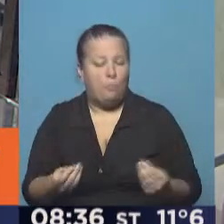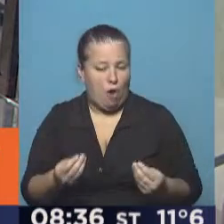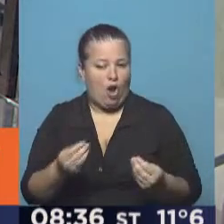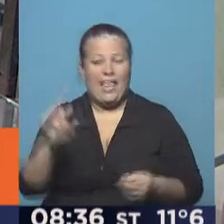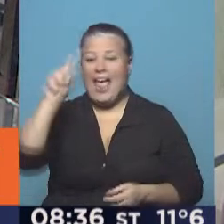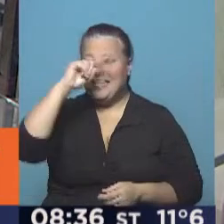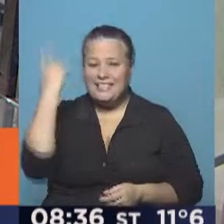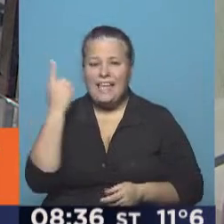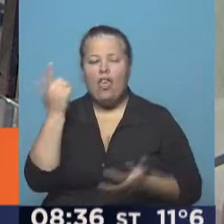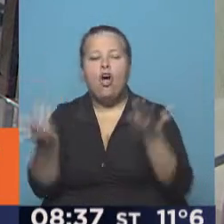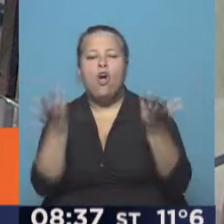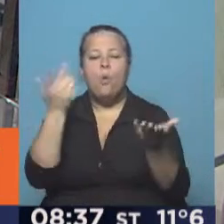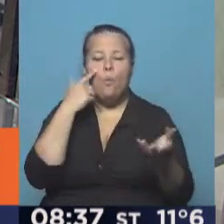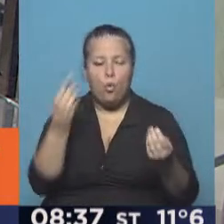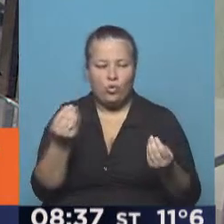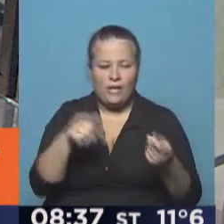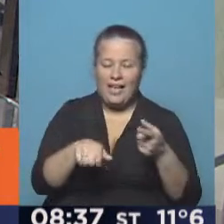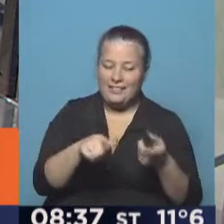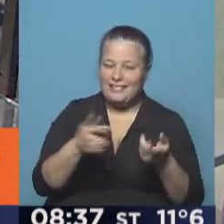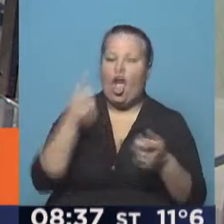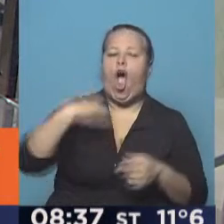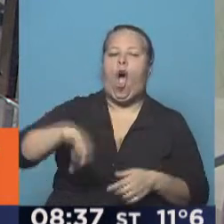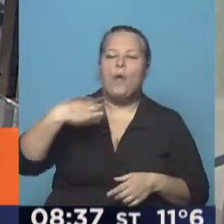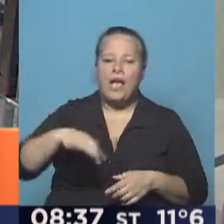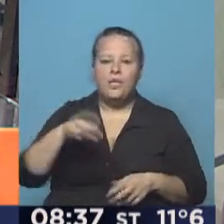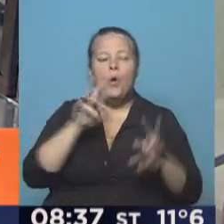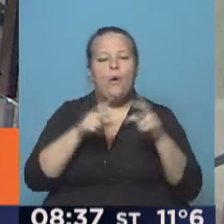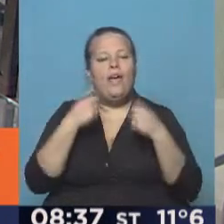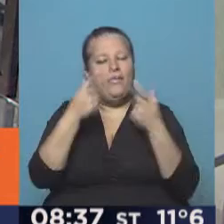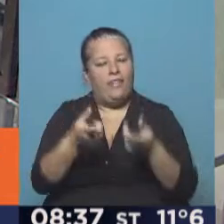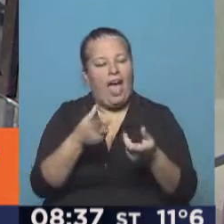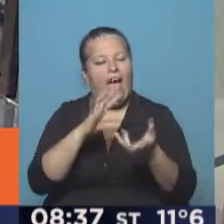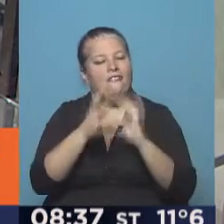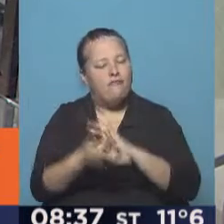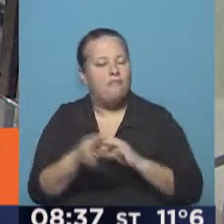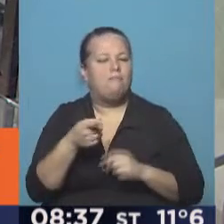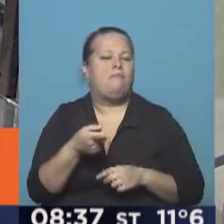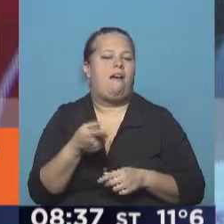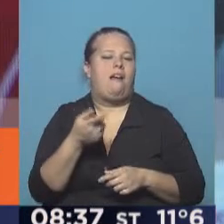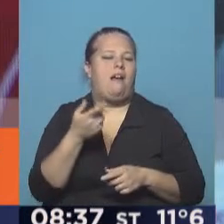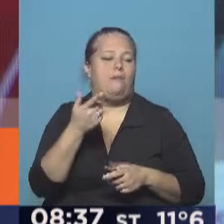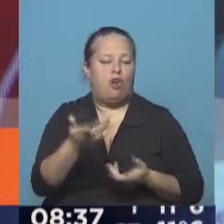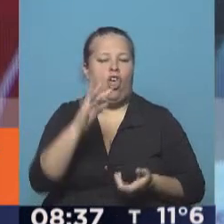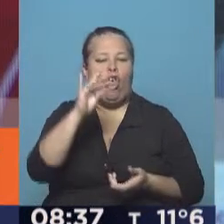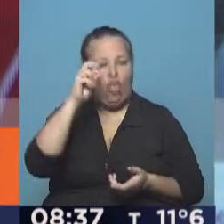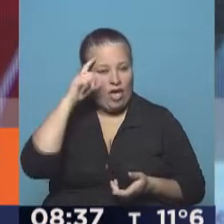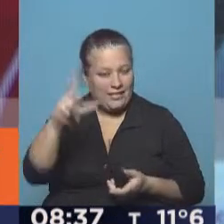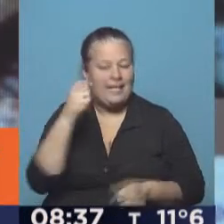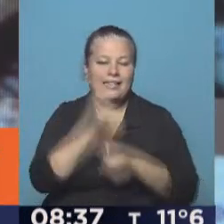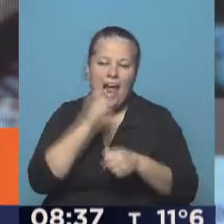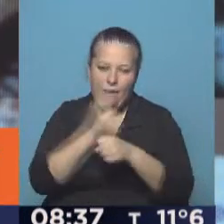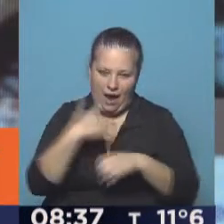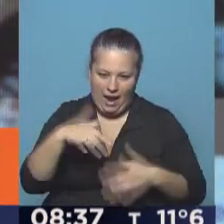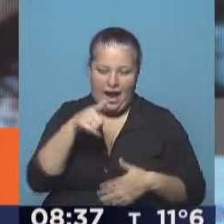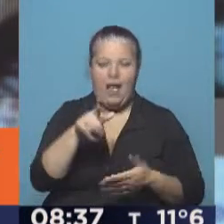Estado no equiparamos en este sentido las obligaciones y empezamos a dar estos recursos? Por eso, don Cel, vuelvo a repetir, está trabajando